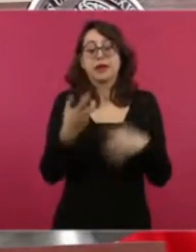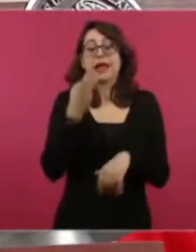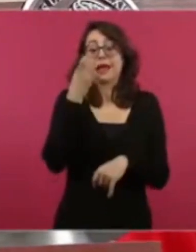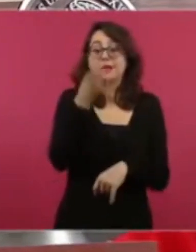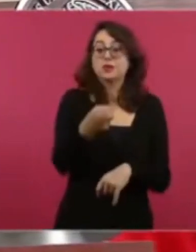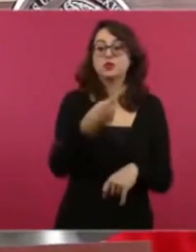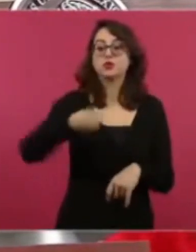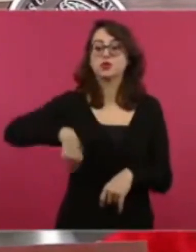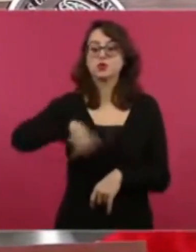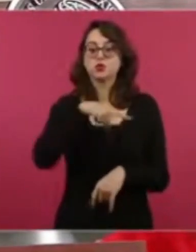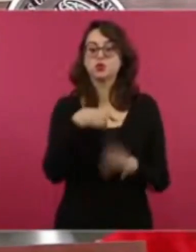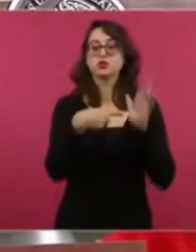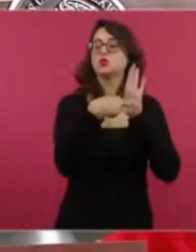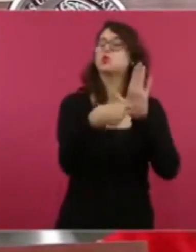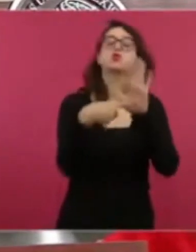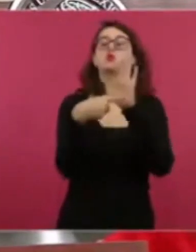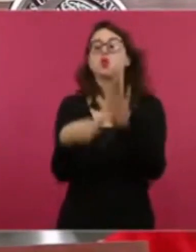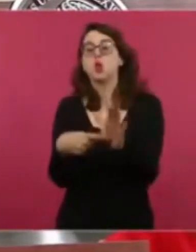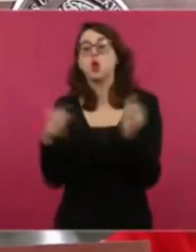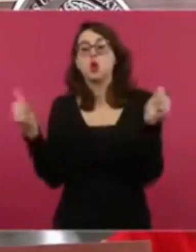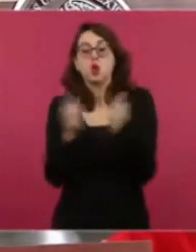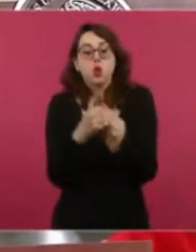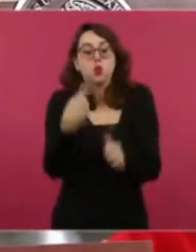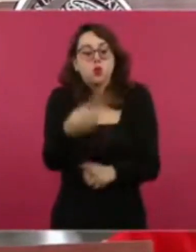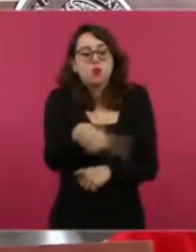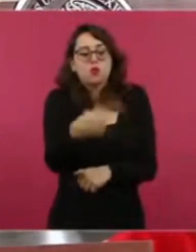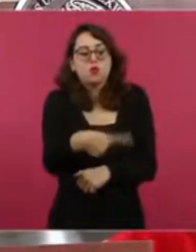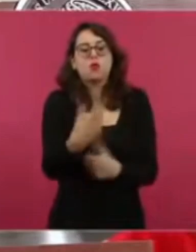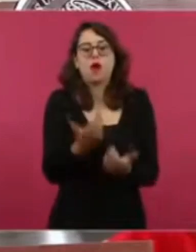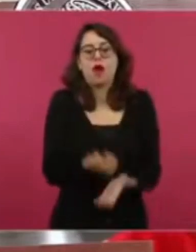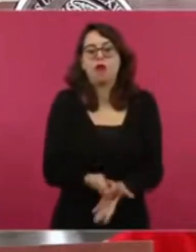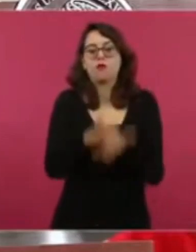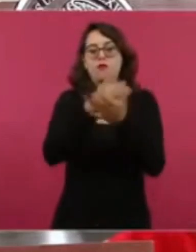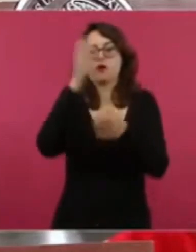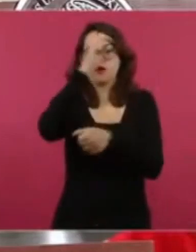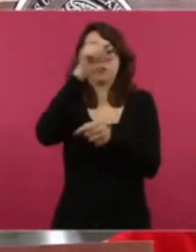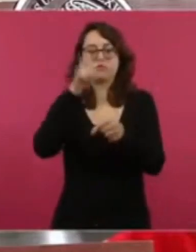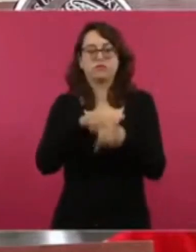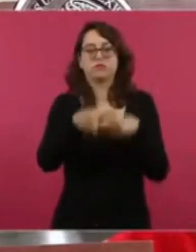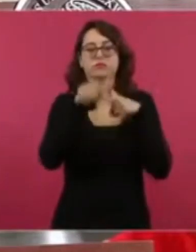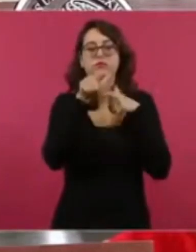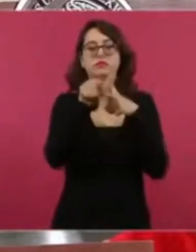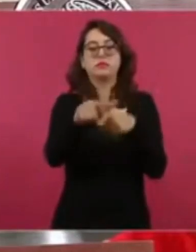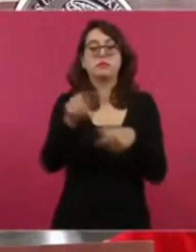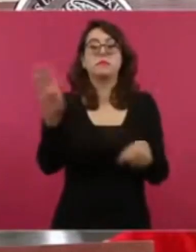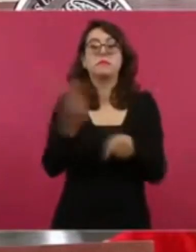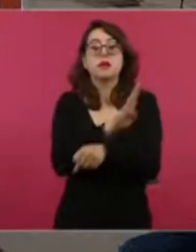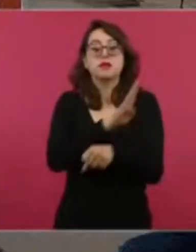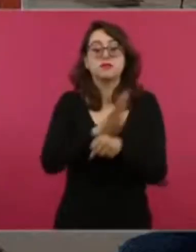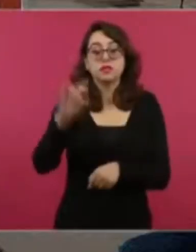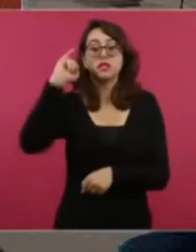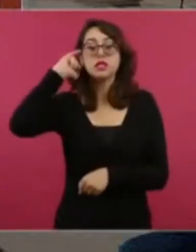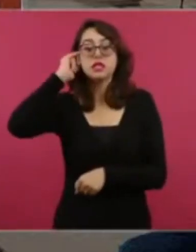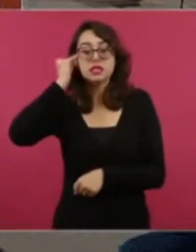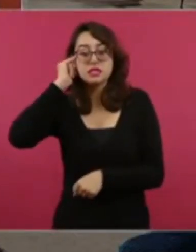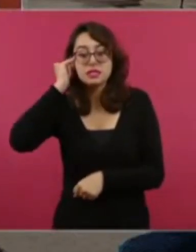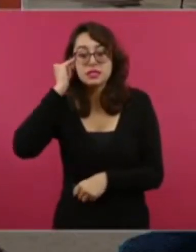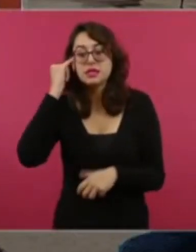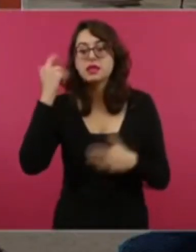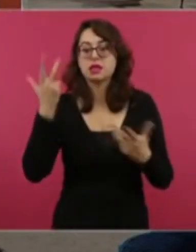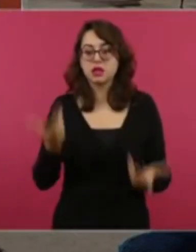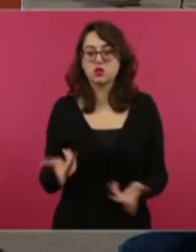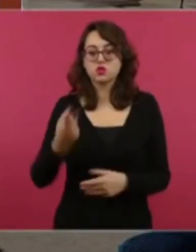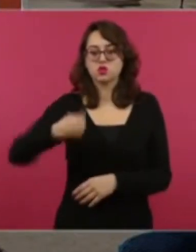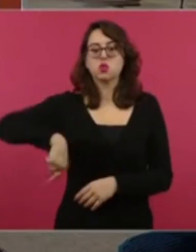en un bien cultural y turístico que aportará a la prosperidad de nuestros pueblos originarios sin interferir, ni menos